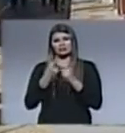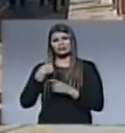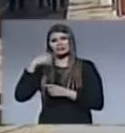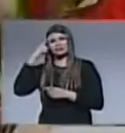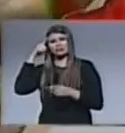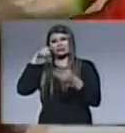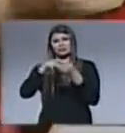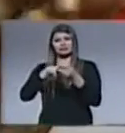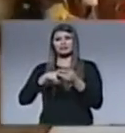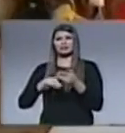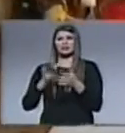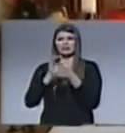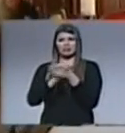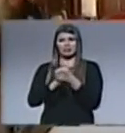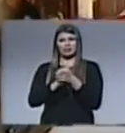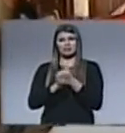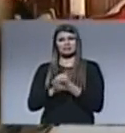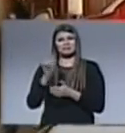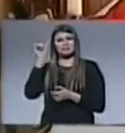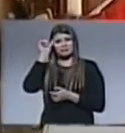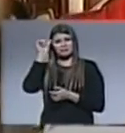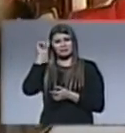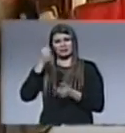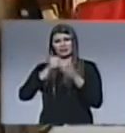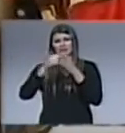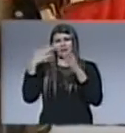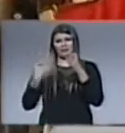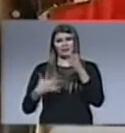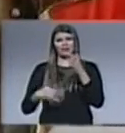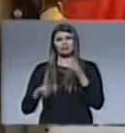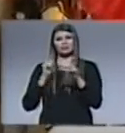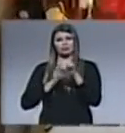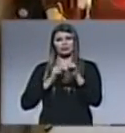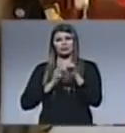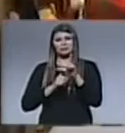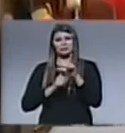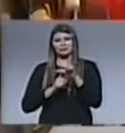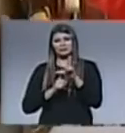de uno La amistad la amistad es algo valioso que solamente